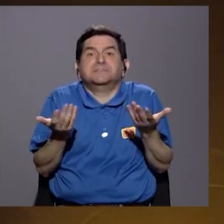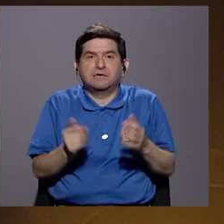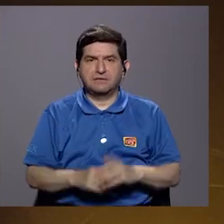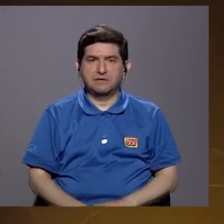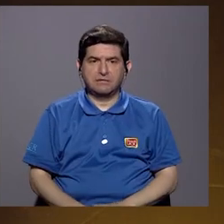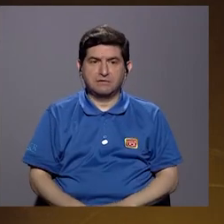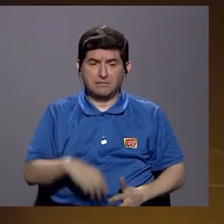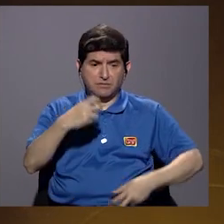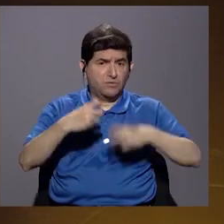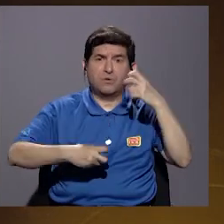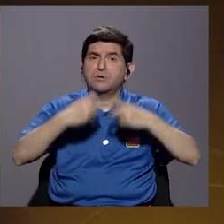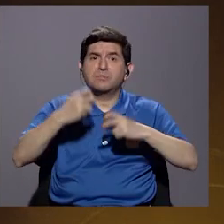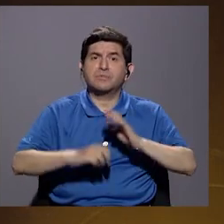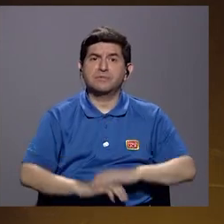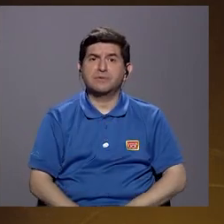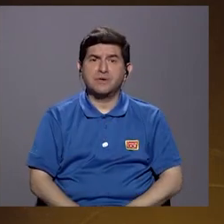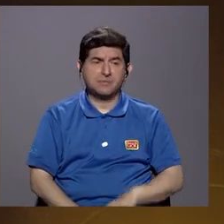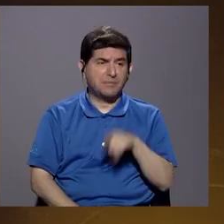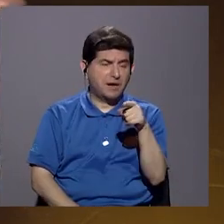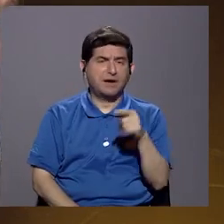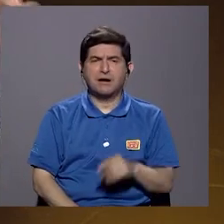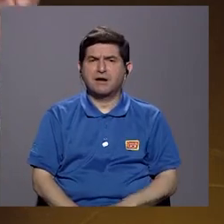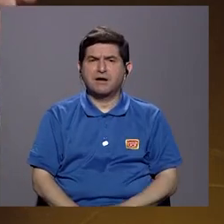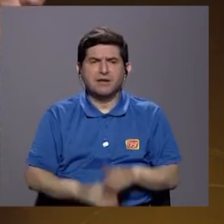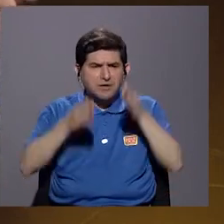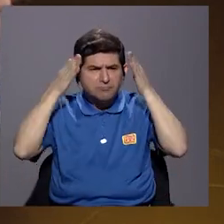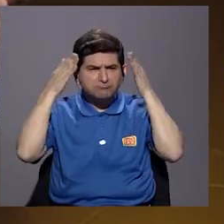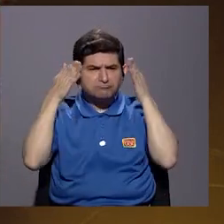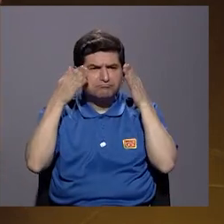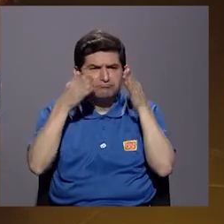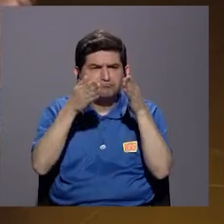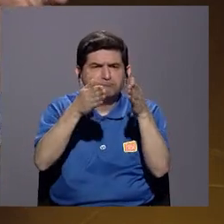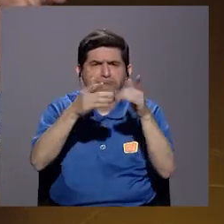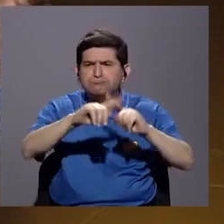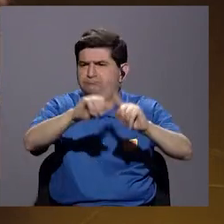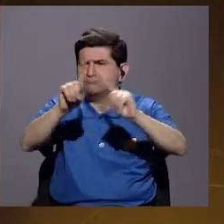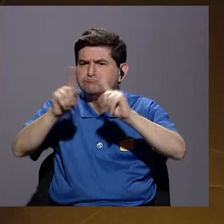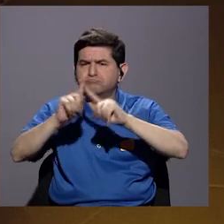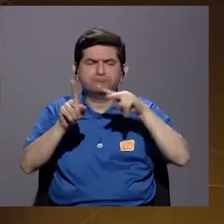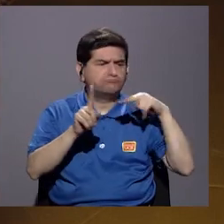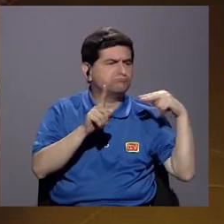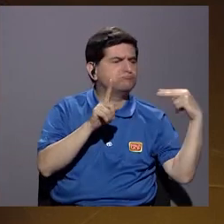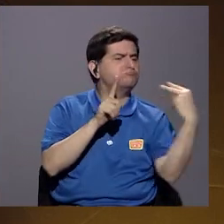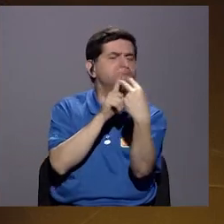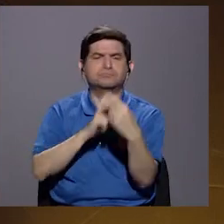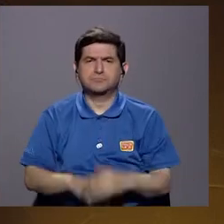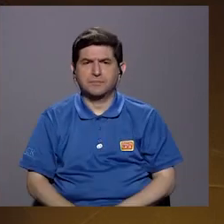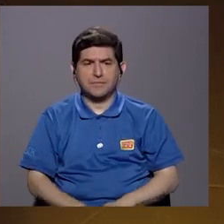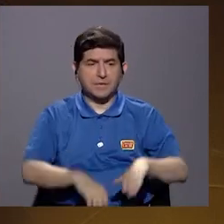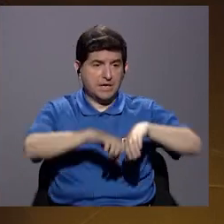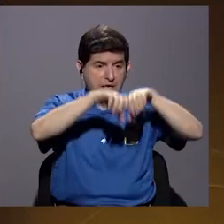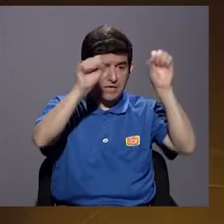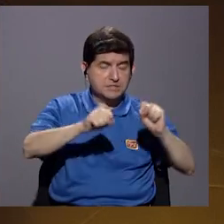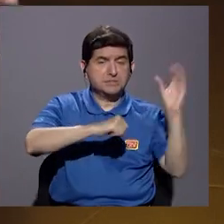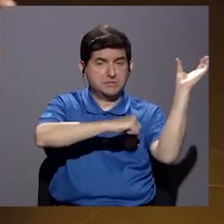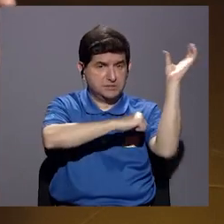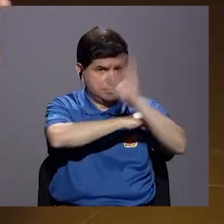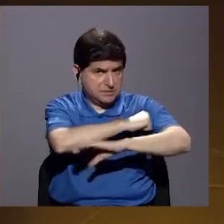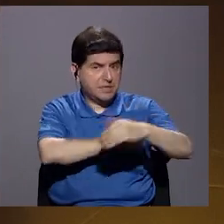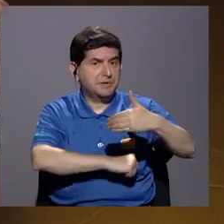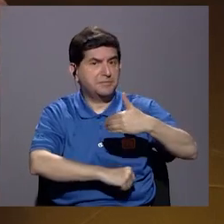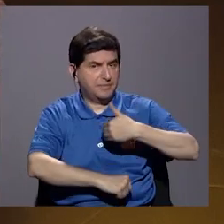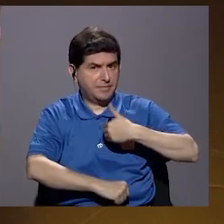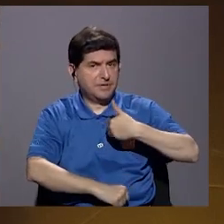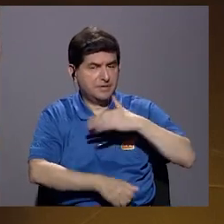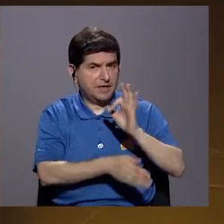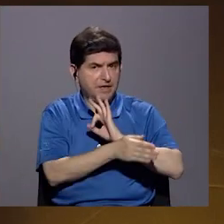con este problema? Porque ahí hay que verlo y enfocarlo desde diferentes perspectivas, desde el sistema punitivo que